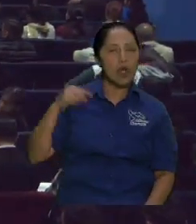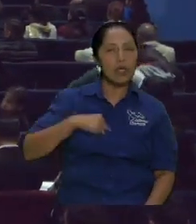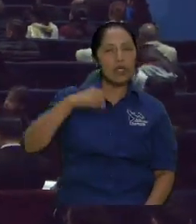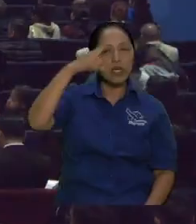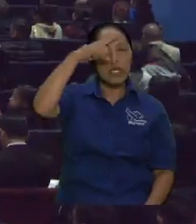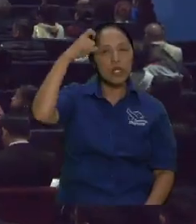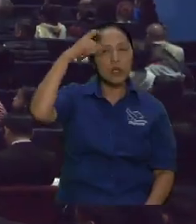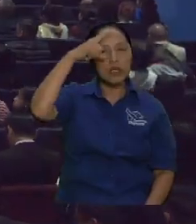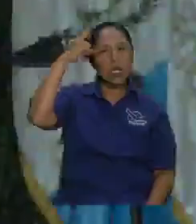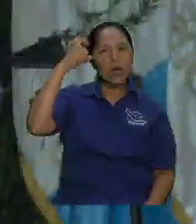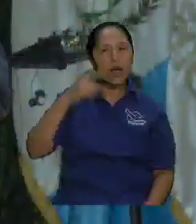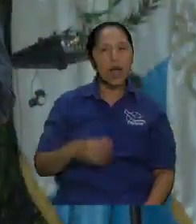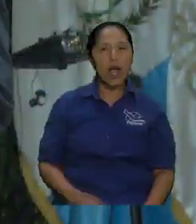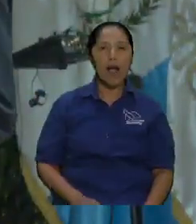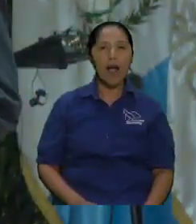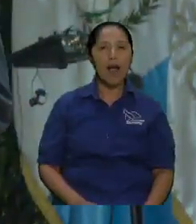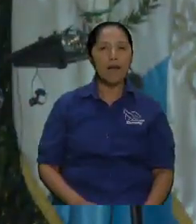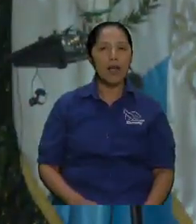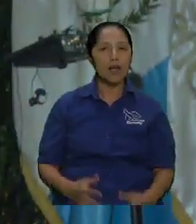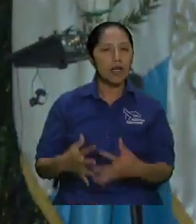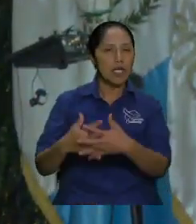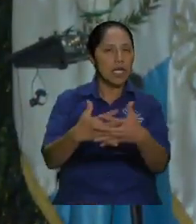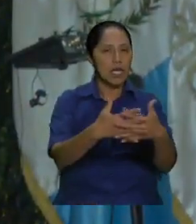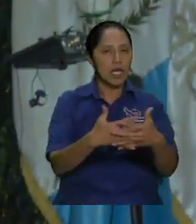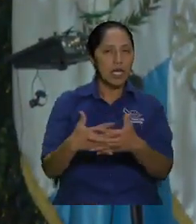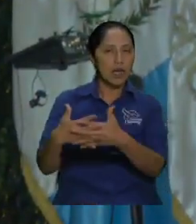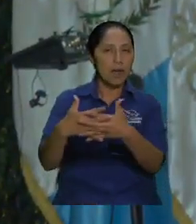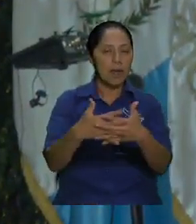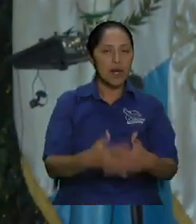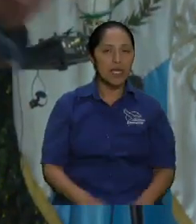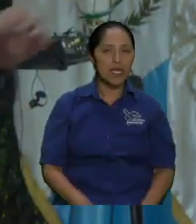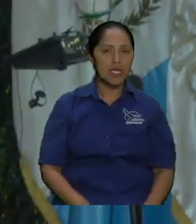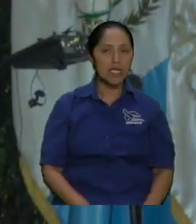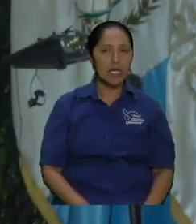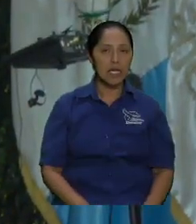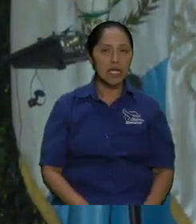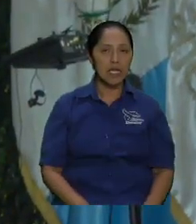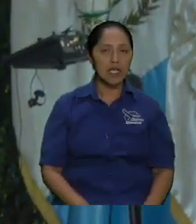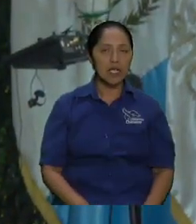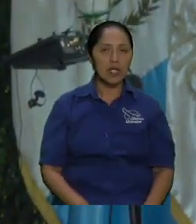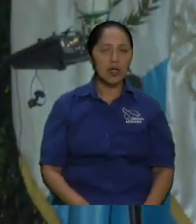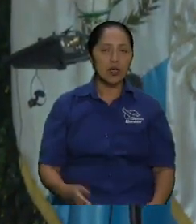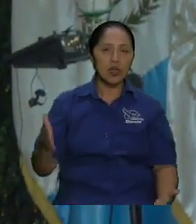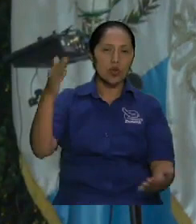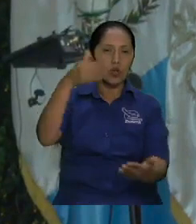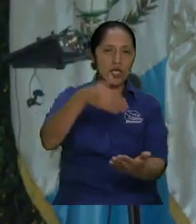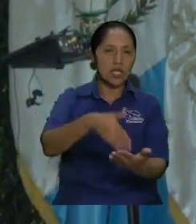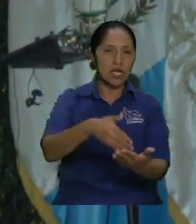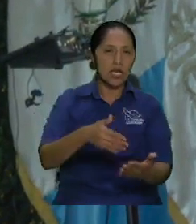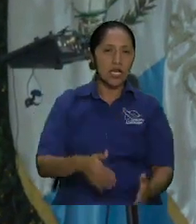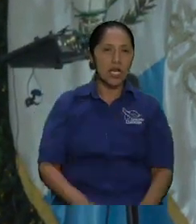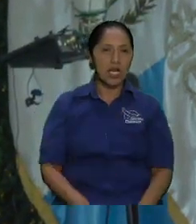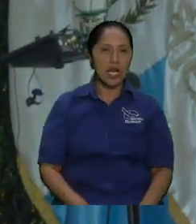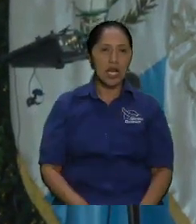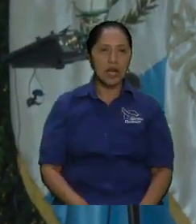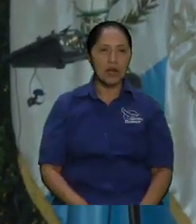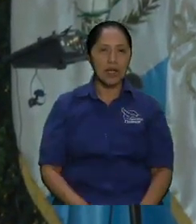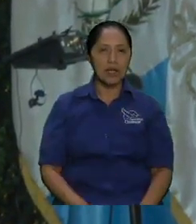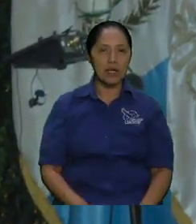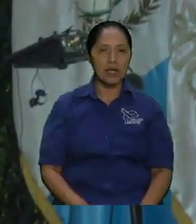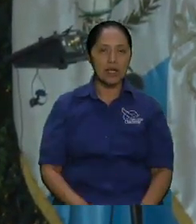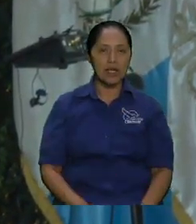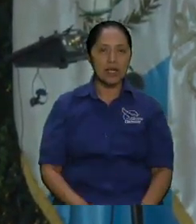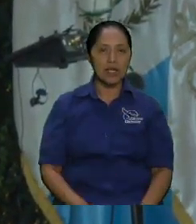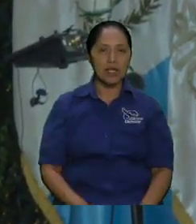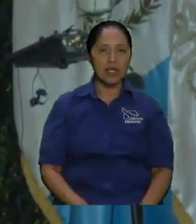lo más tarde siete y media yo estaba en un salón de lustre en frente del parque concordia echándome un milus a